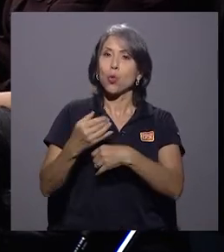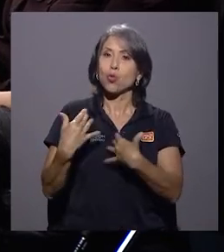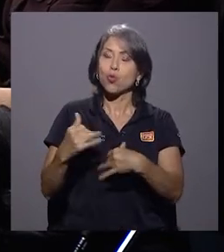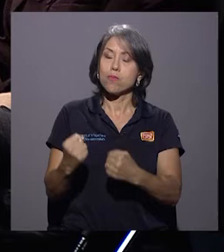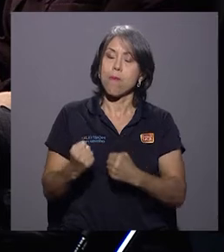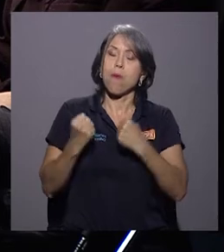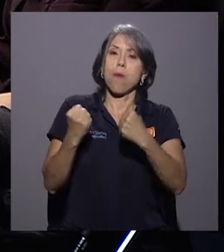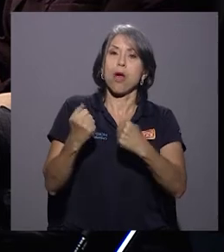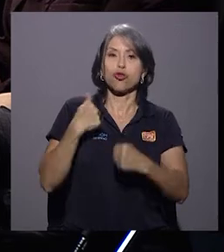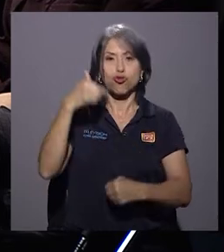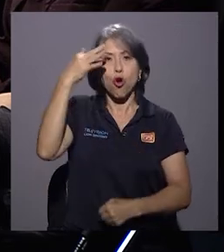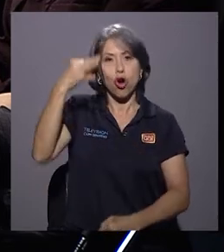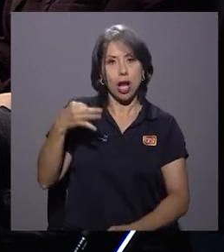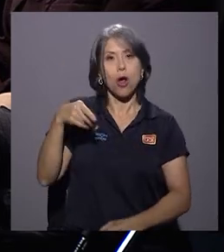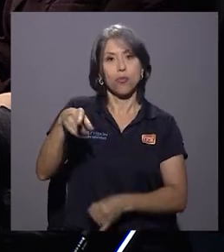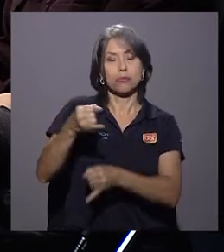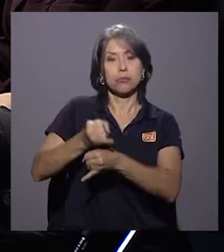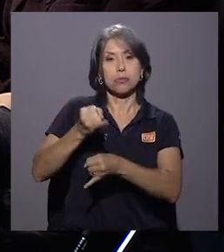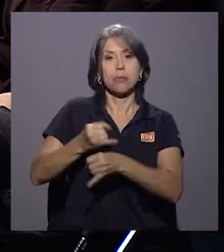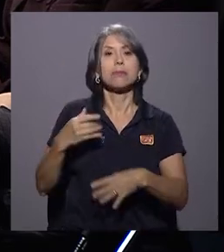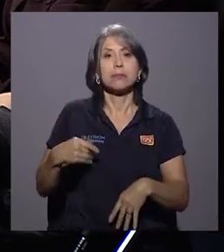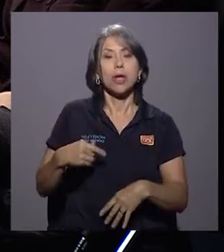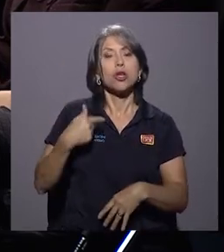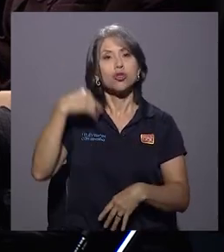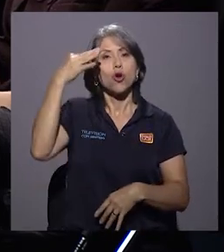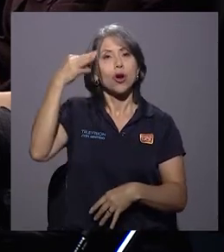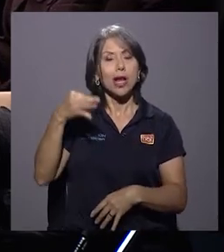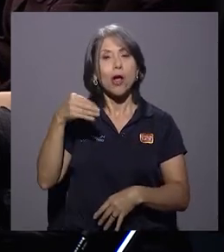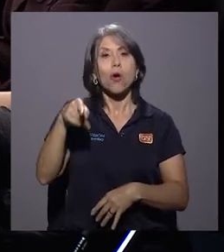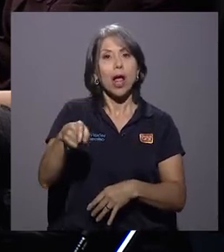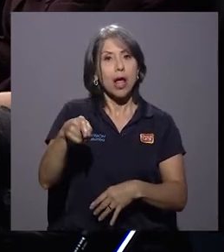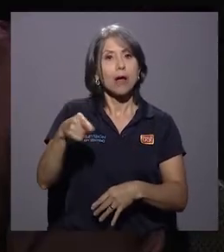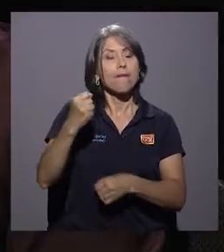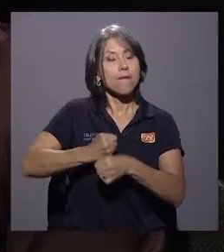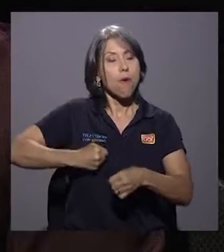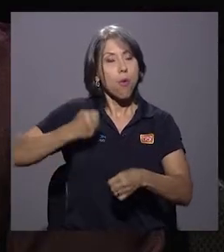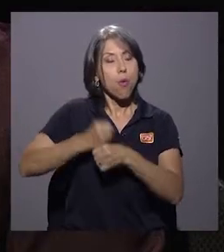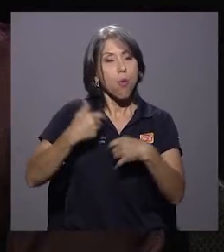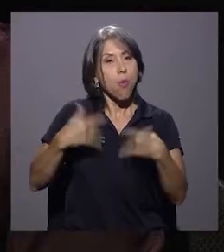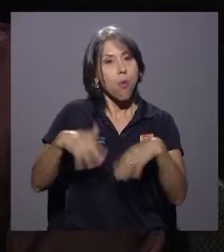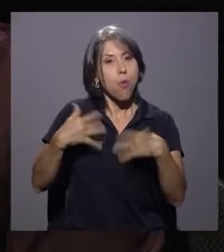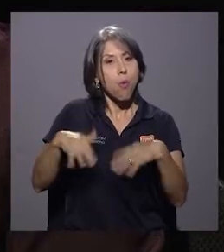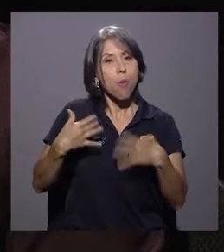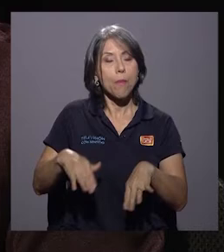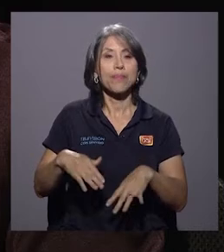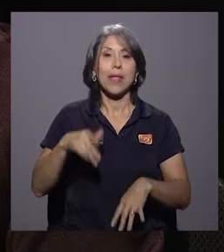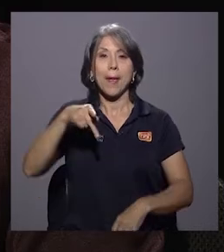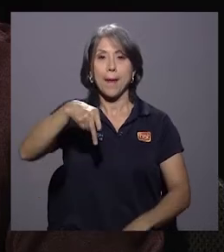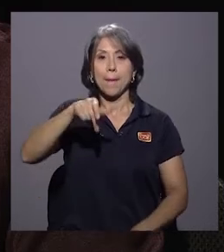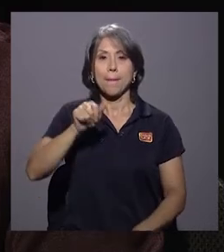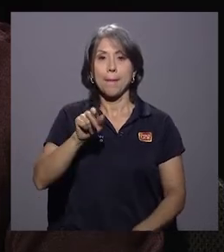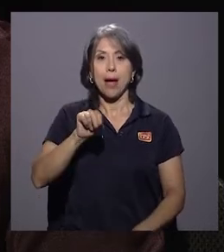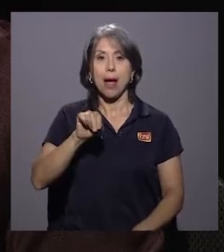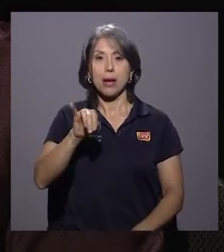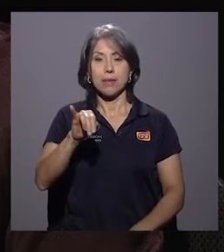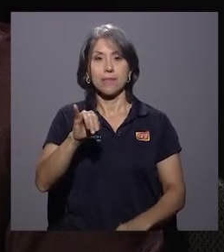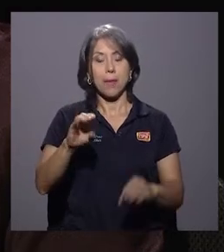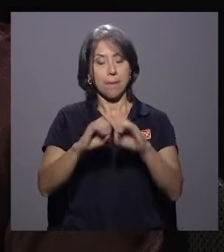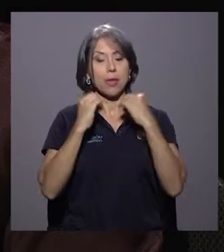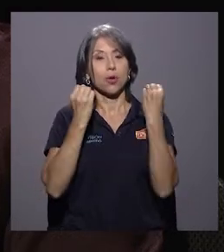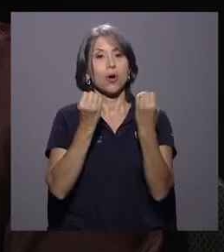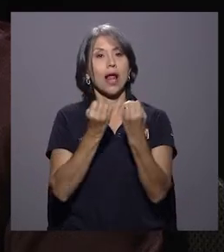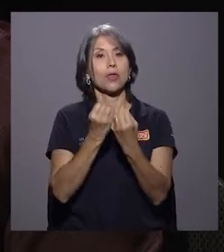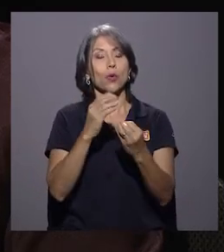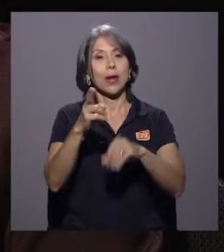cual yo creo que realiza una función muy encomiable. La misión del Patronato Nacional de la Infancia es